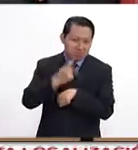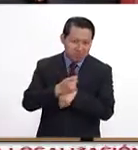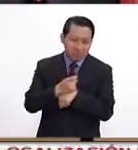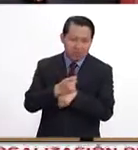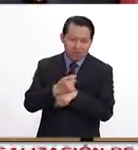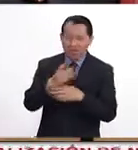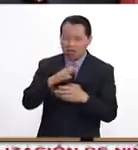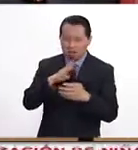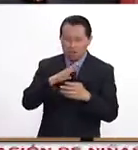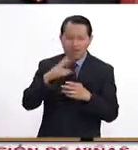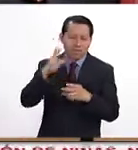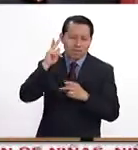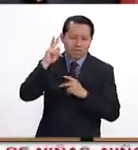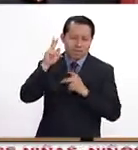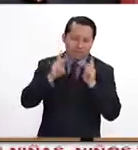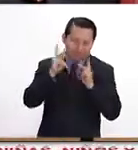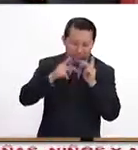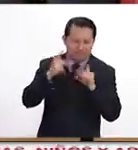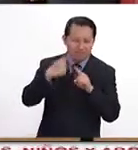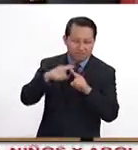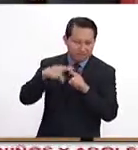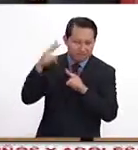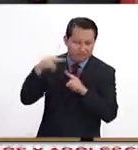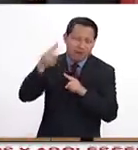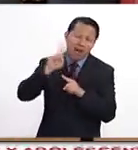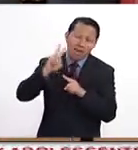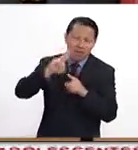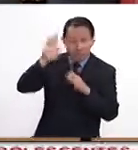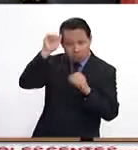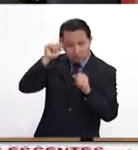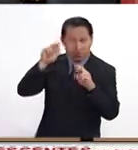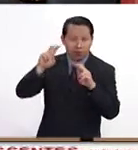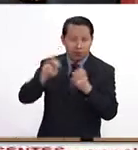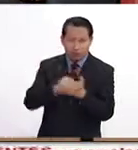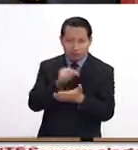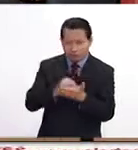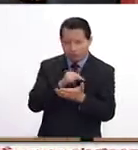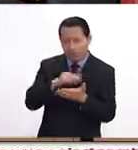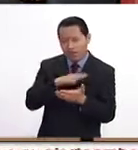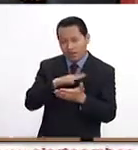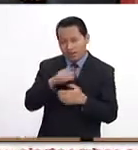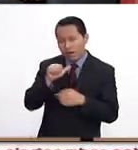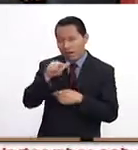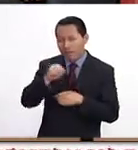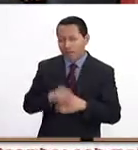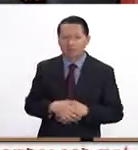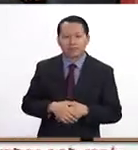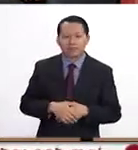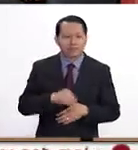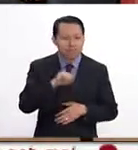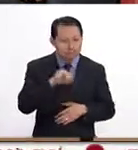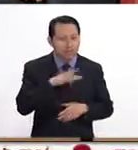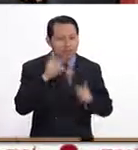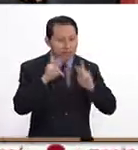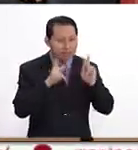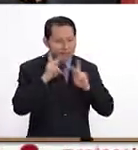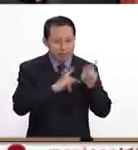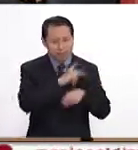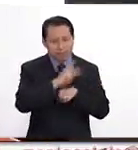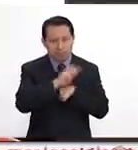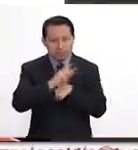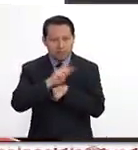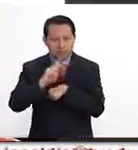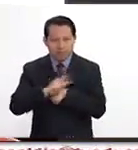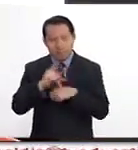Atlántica y va a ser interesante los acuerdos que se firmen, sobre todo en temas de armamentismo. Sí, y justamente visita a los países que